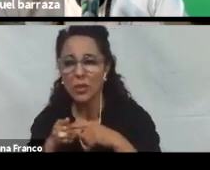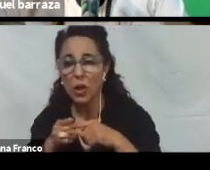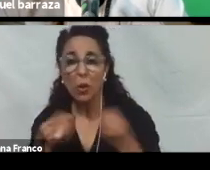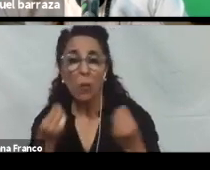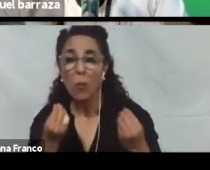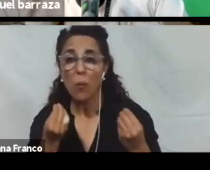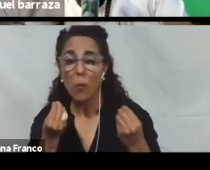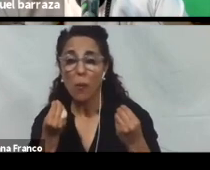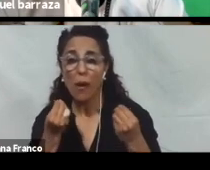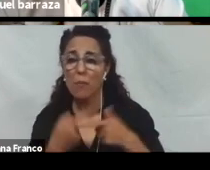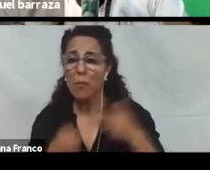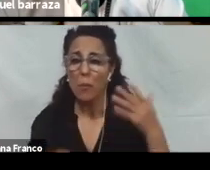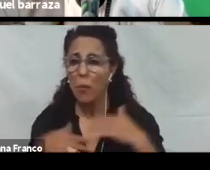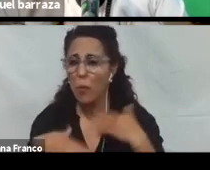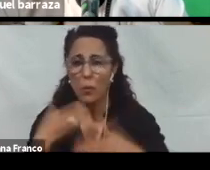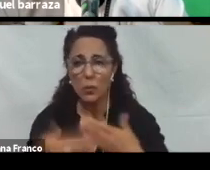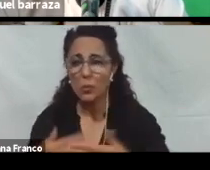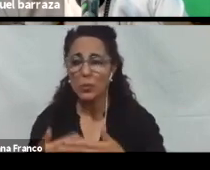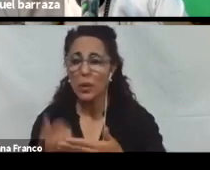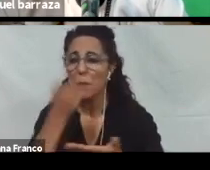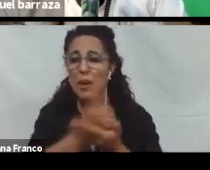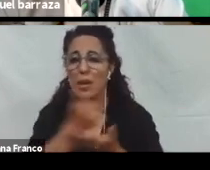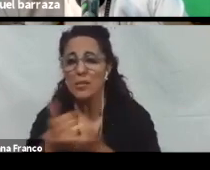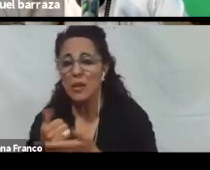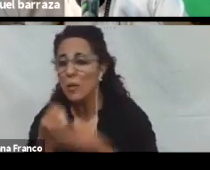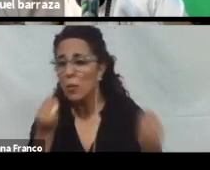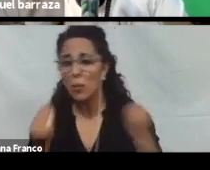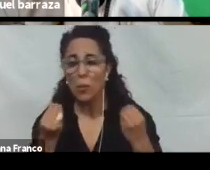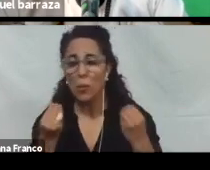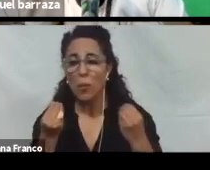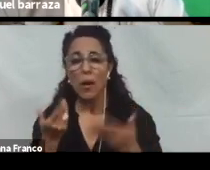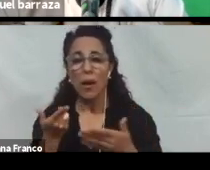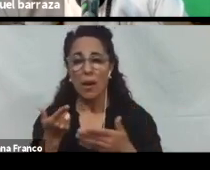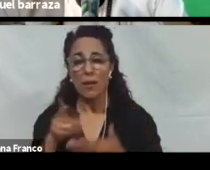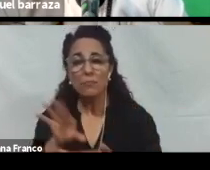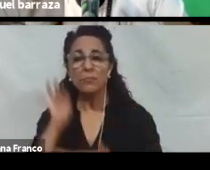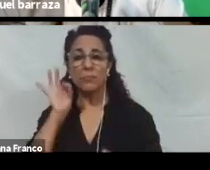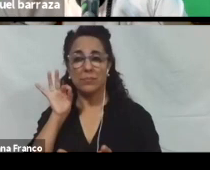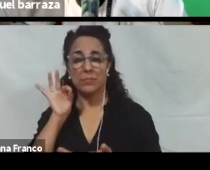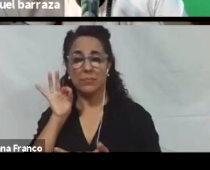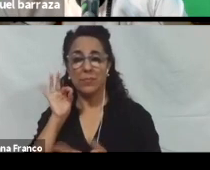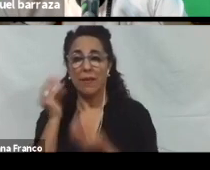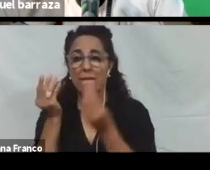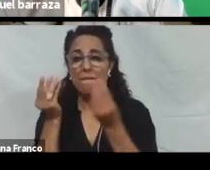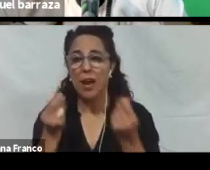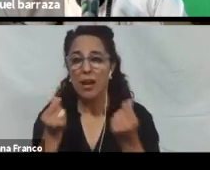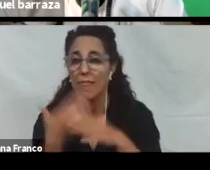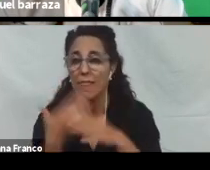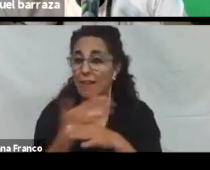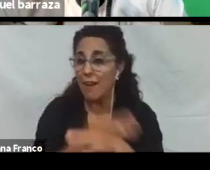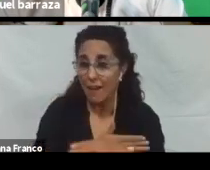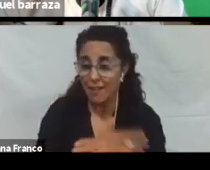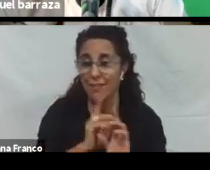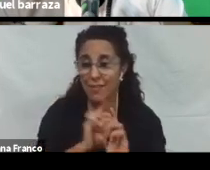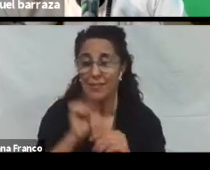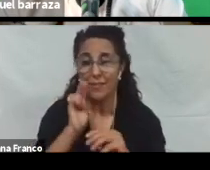utilizar. Si estamos en presencial. Cuál podemos utilizar. Siempre es importante validar. No solamente con un